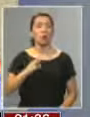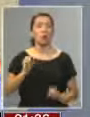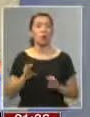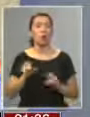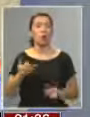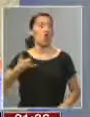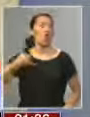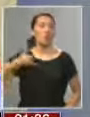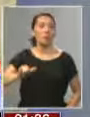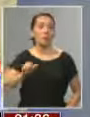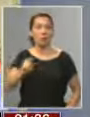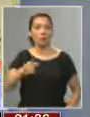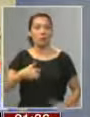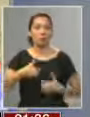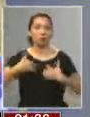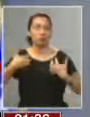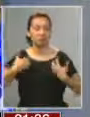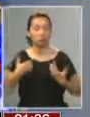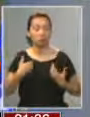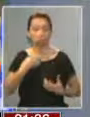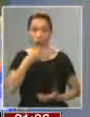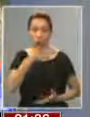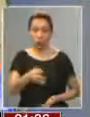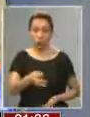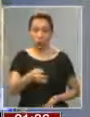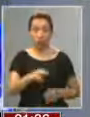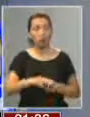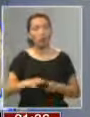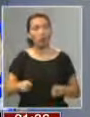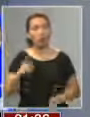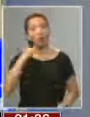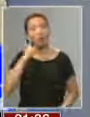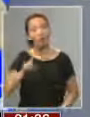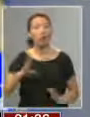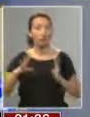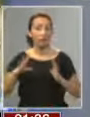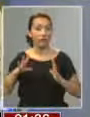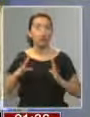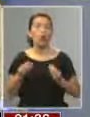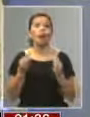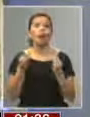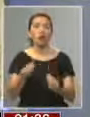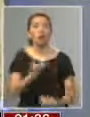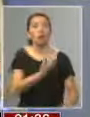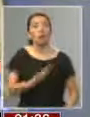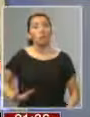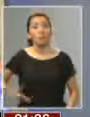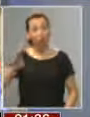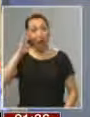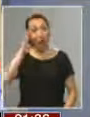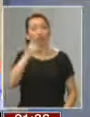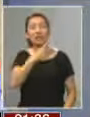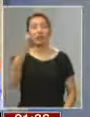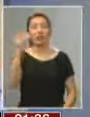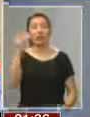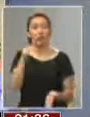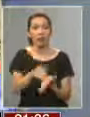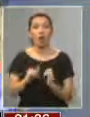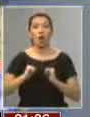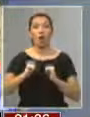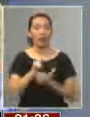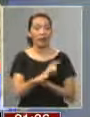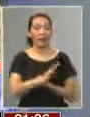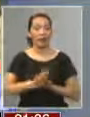carga Izaguirre por su soberbia. Lo digo con toda la tranquilidad, pero estoy feliz. Le digo, qué bueno, Presidenta, que haya 120.000 jóvenes en eso.